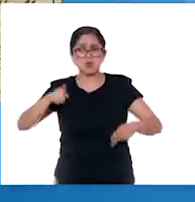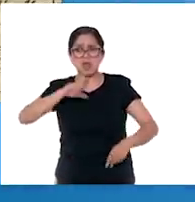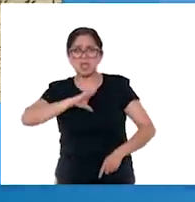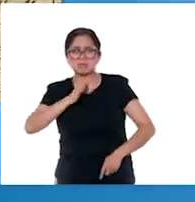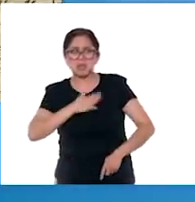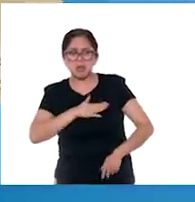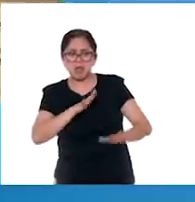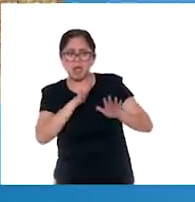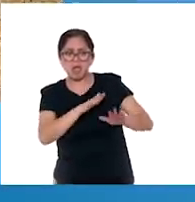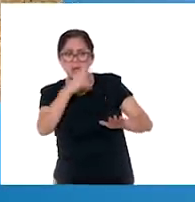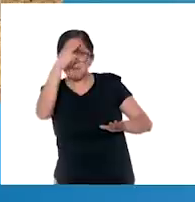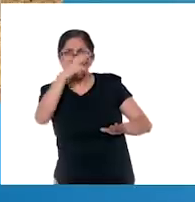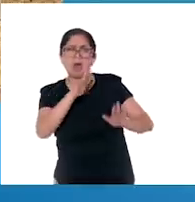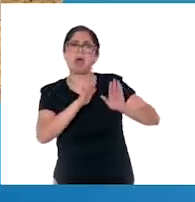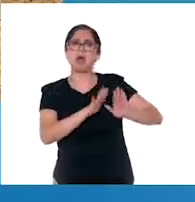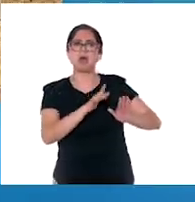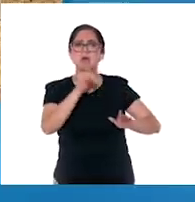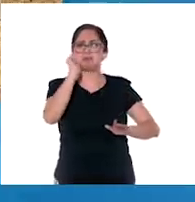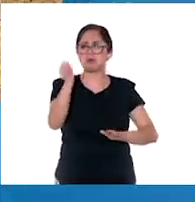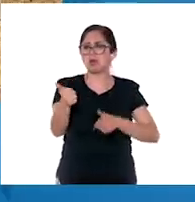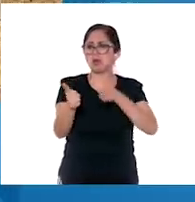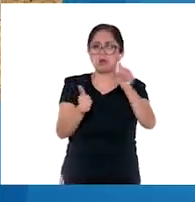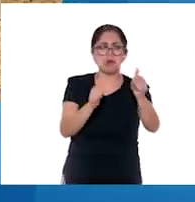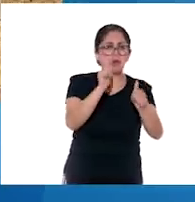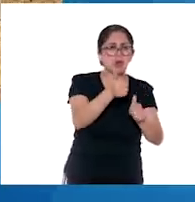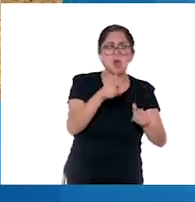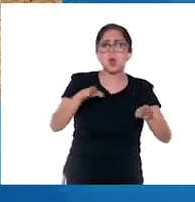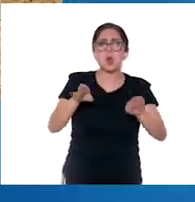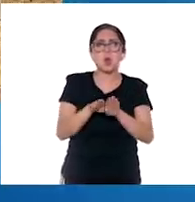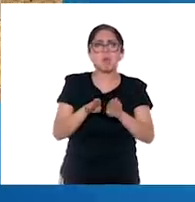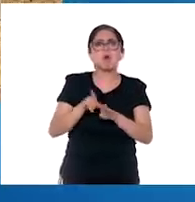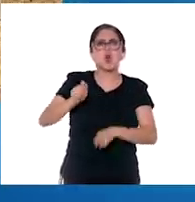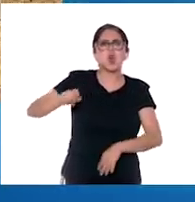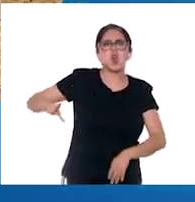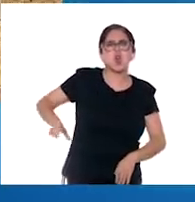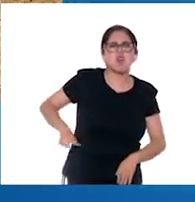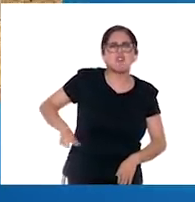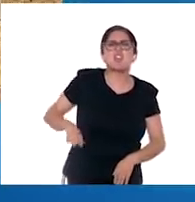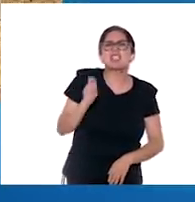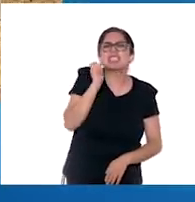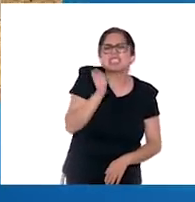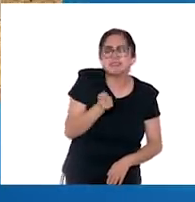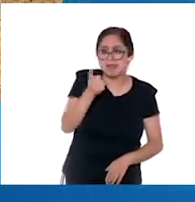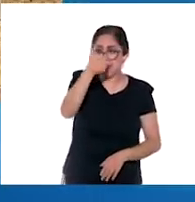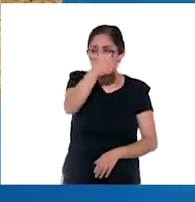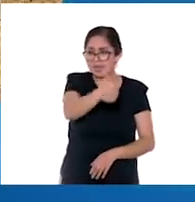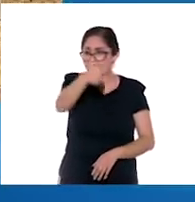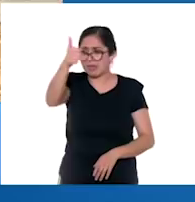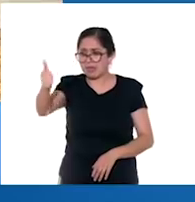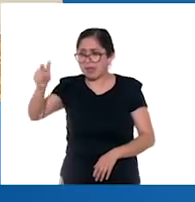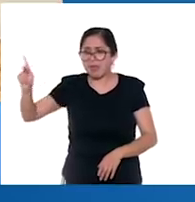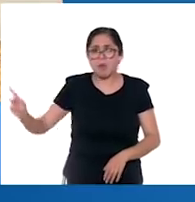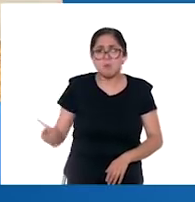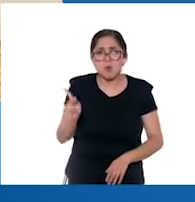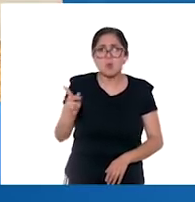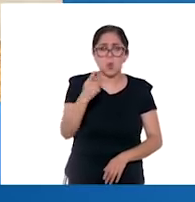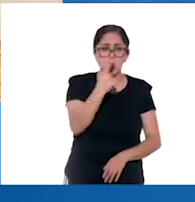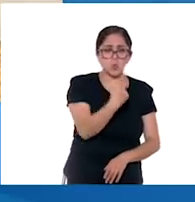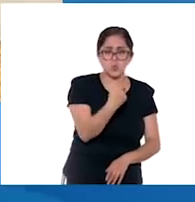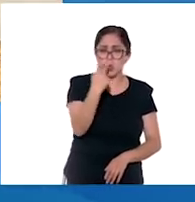intromisión de los españoles, así que estableció las encomiendas, una forma indirecta de gobierno que consistía en que cada conquistador se encargara de dos